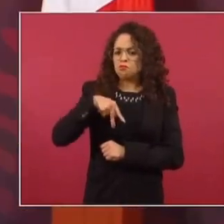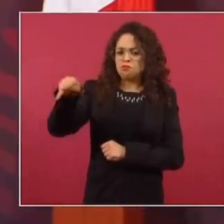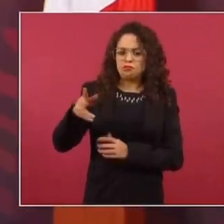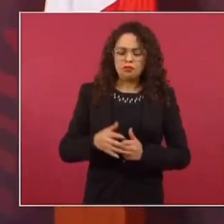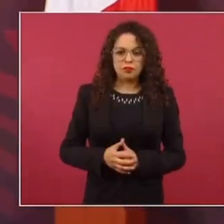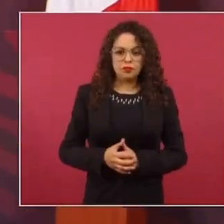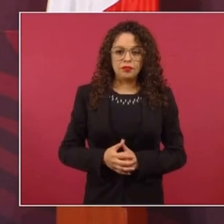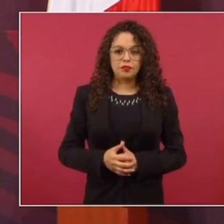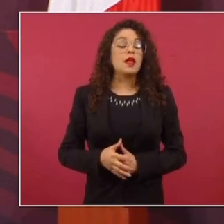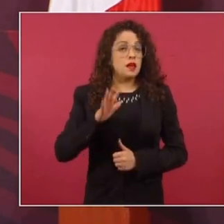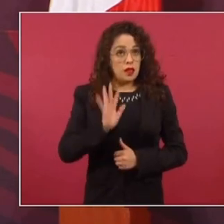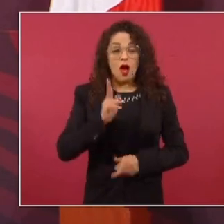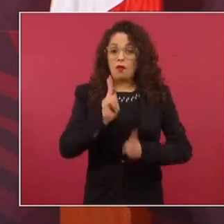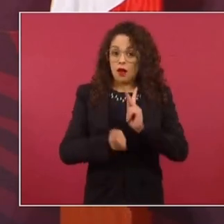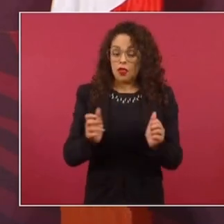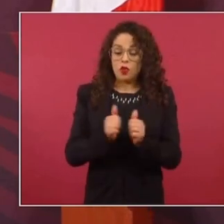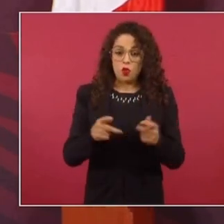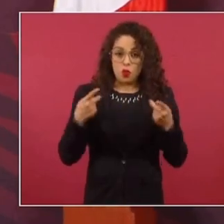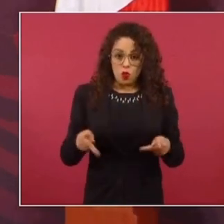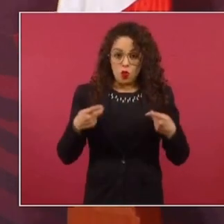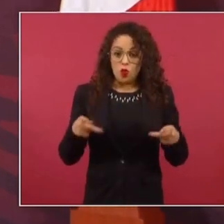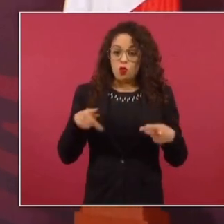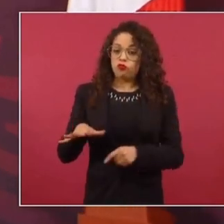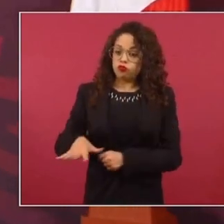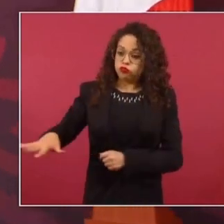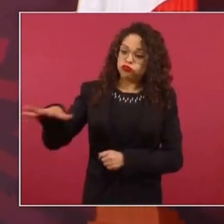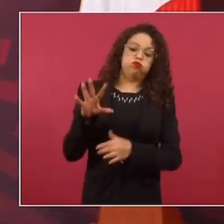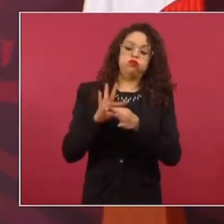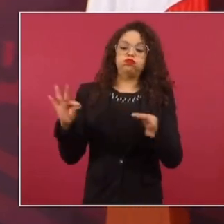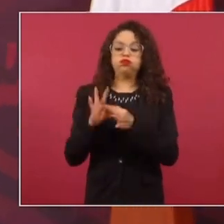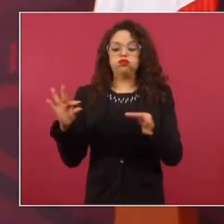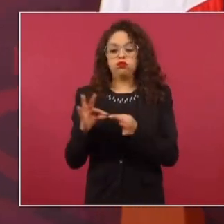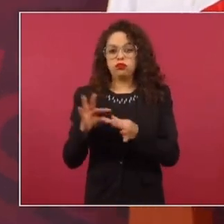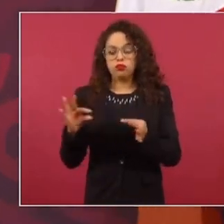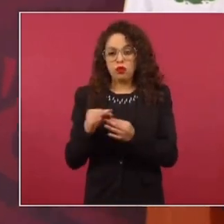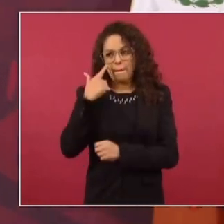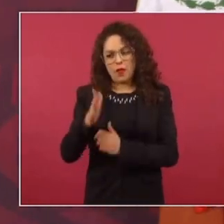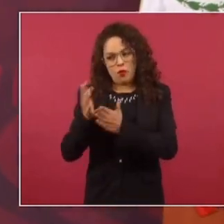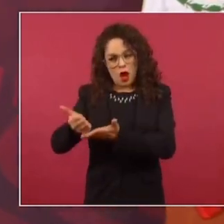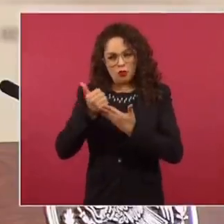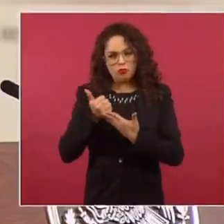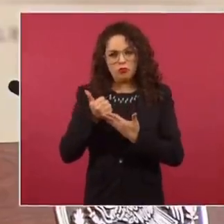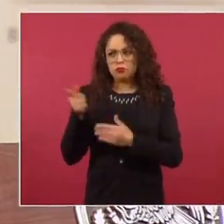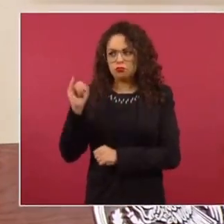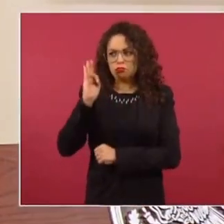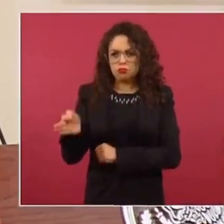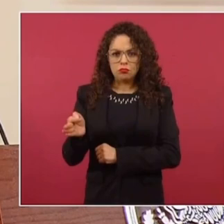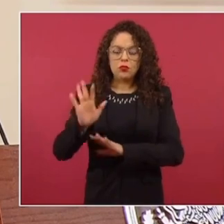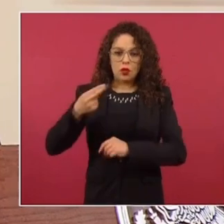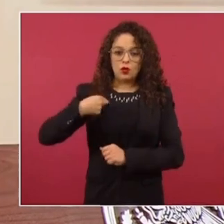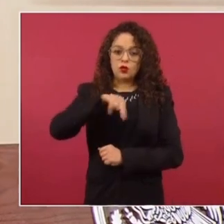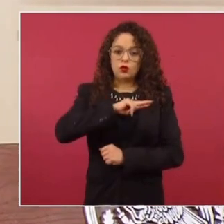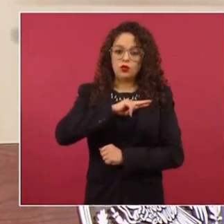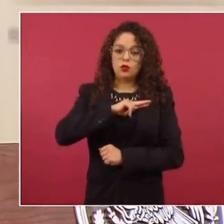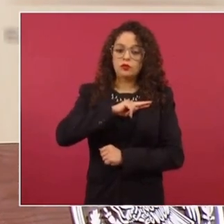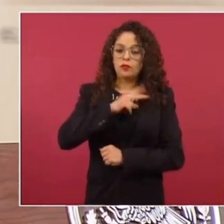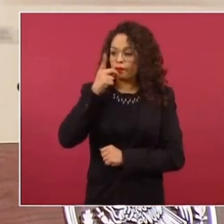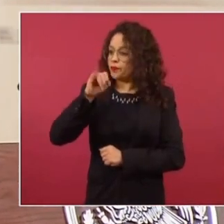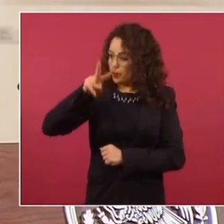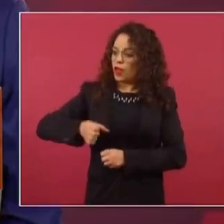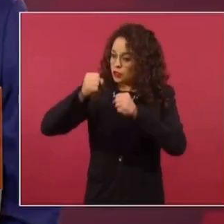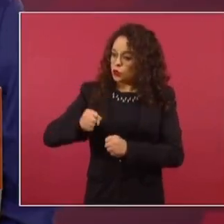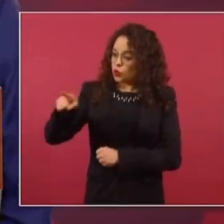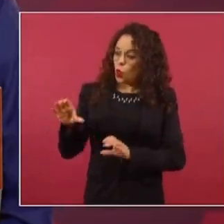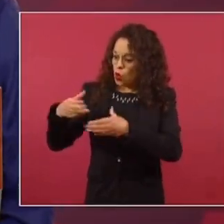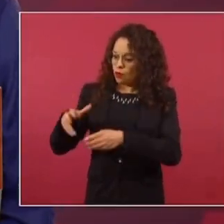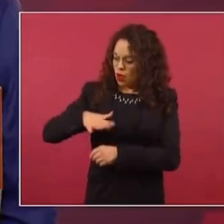habló con la gente para que nos ayudaran. Y nos comprometimos con ellos a hacer obras en